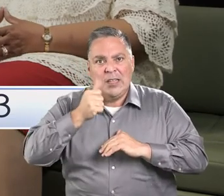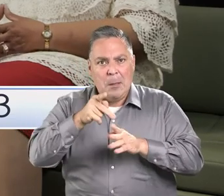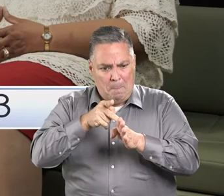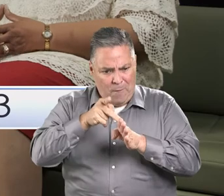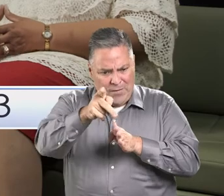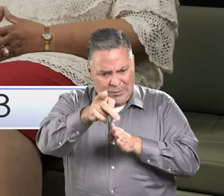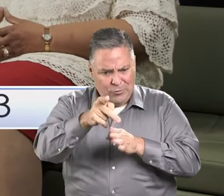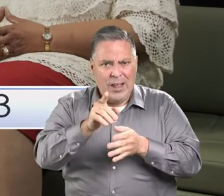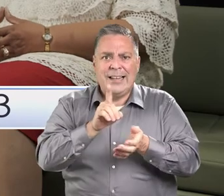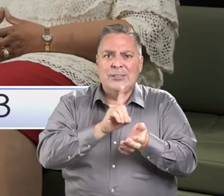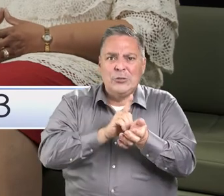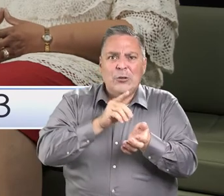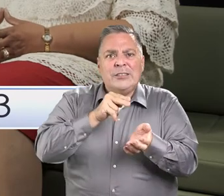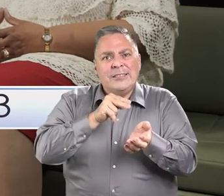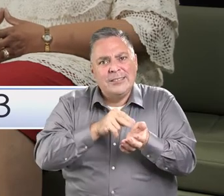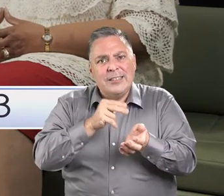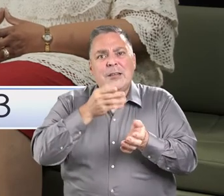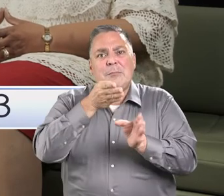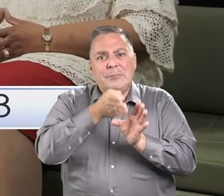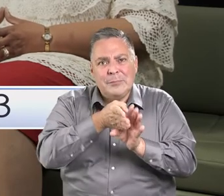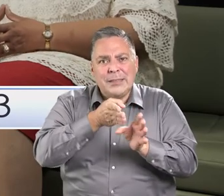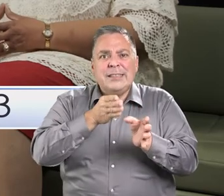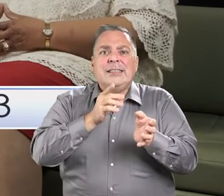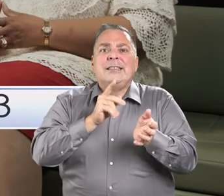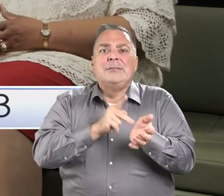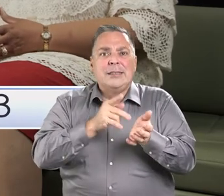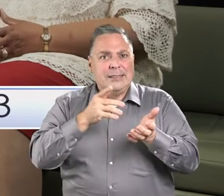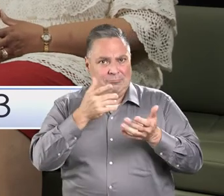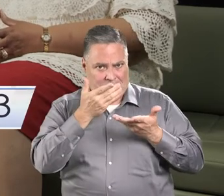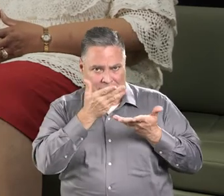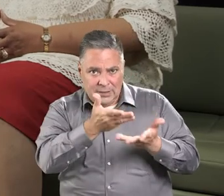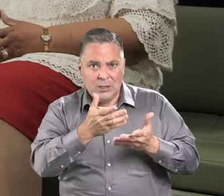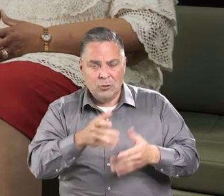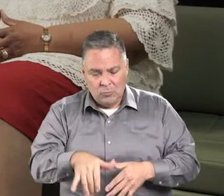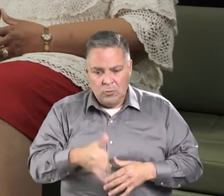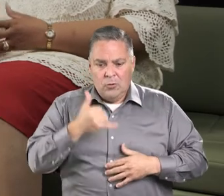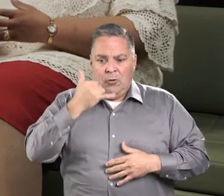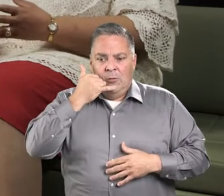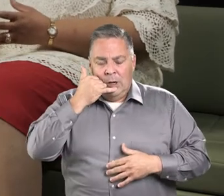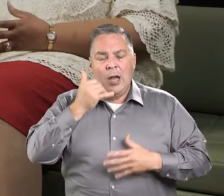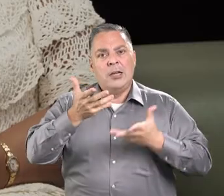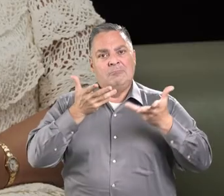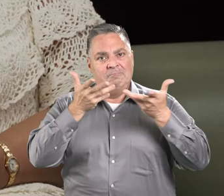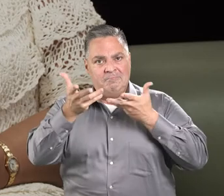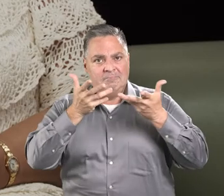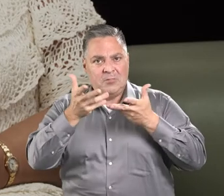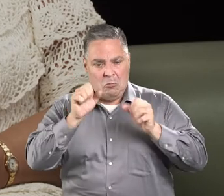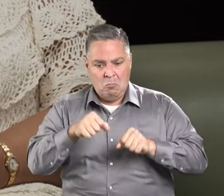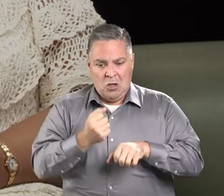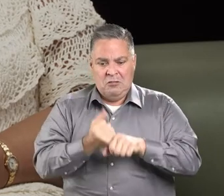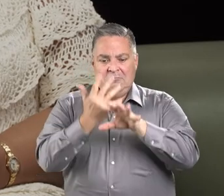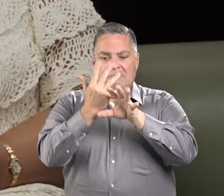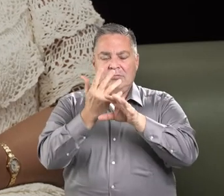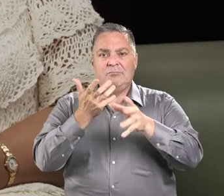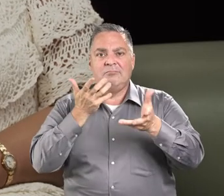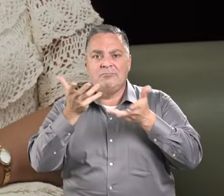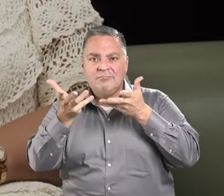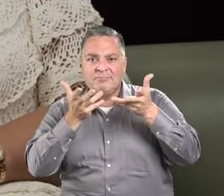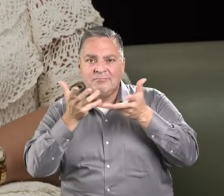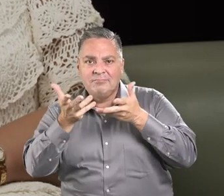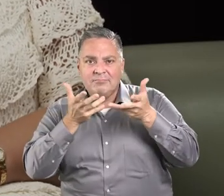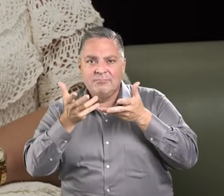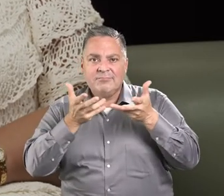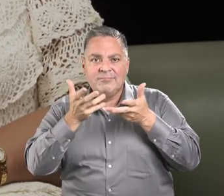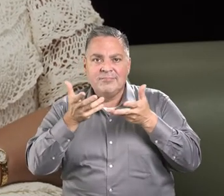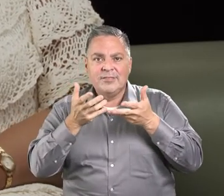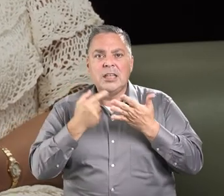salud que van a atender esa llamada y le van a dar las herramientas para fortalecerlo usted como familia para que